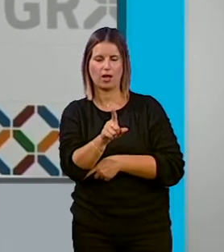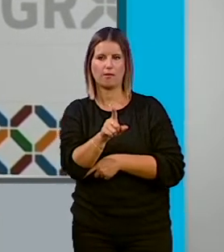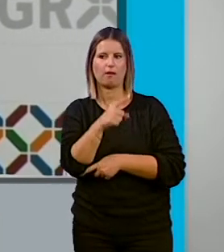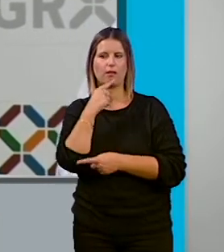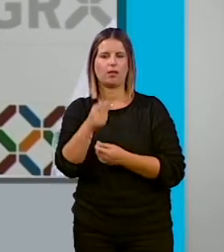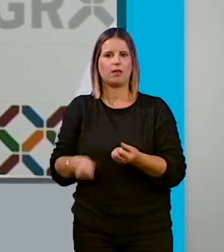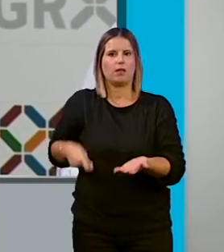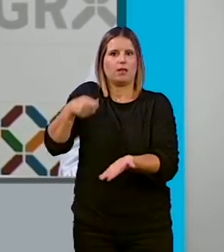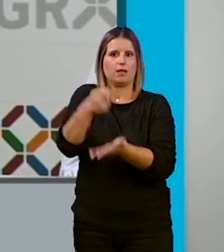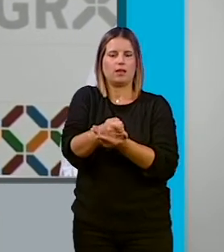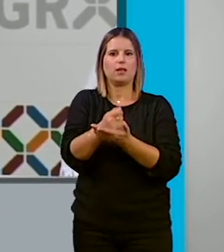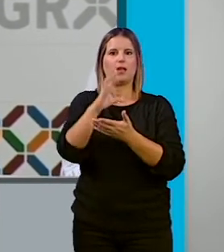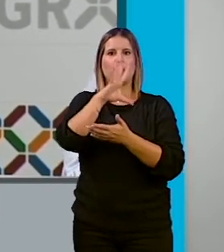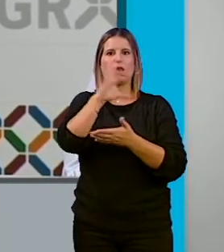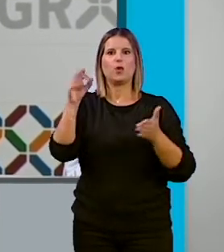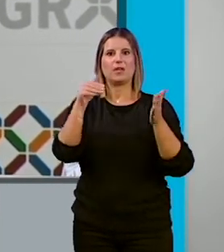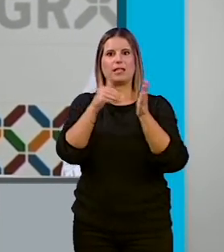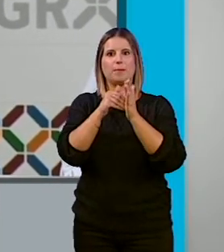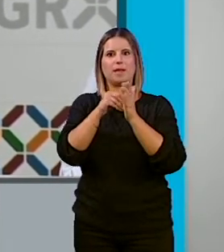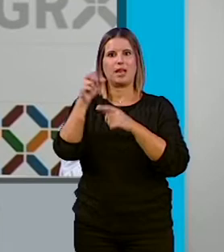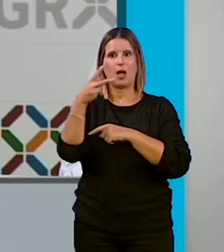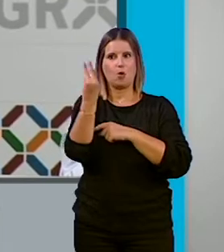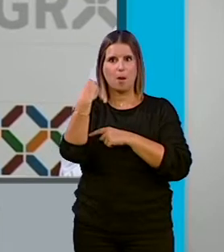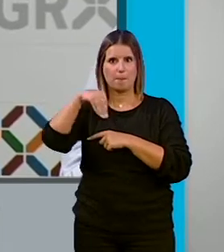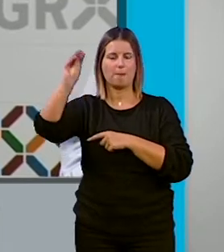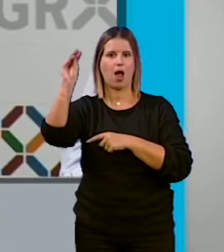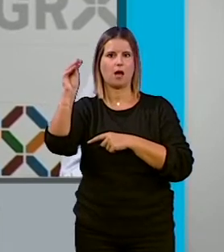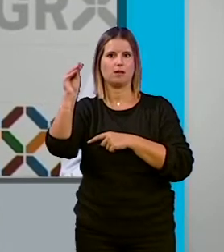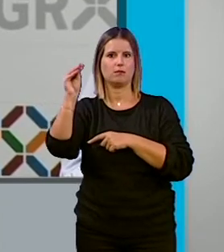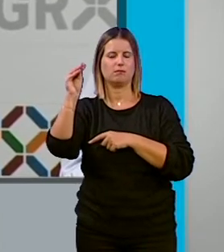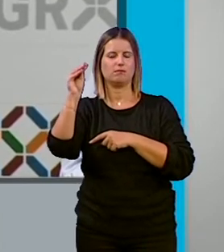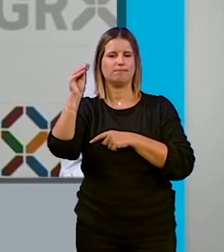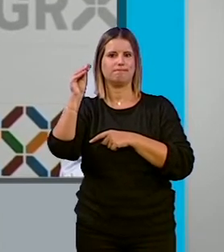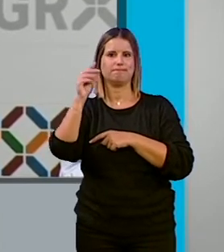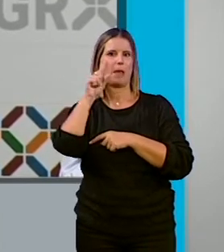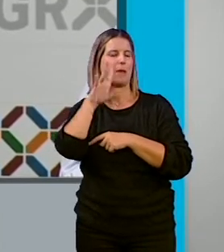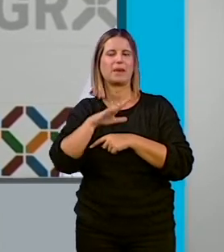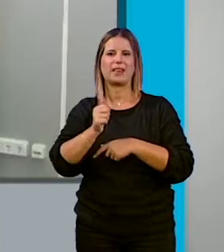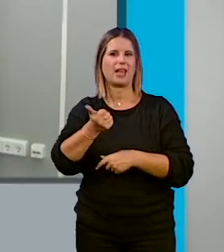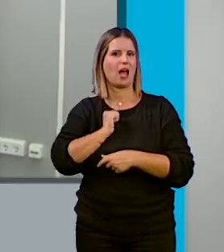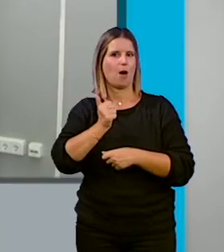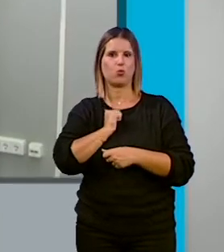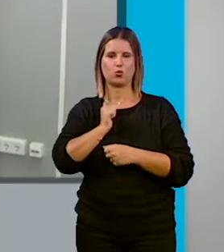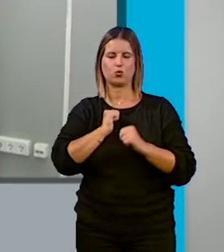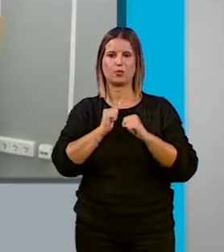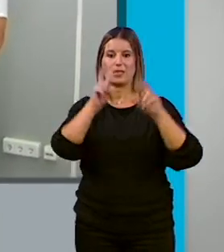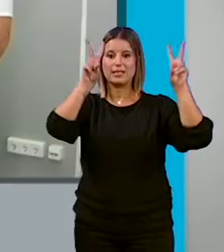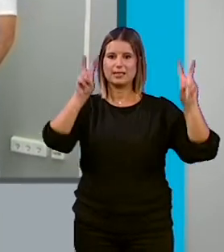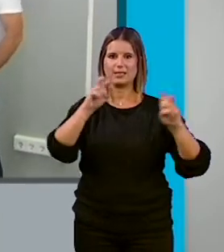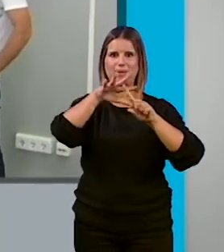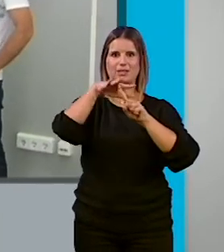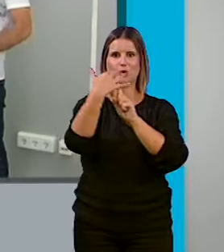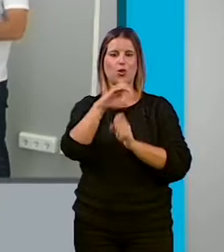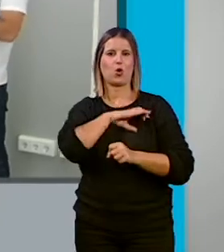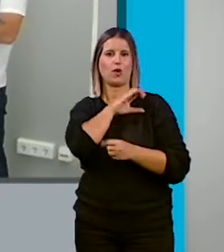se invierten 50.000 euros más que en ayudas COVID, es un abuso total. Sobre la situación de los concejales